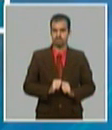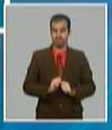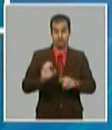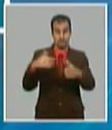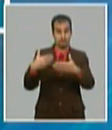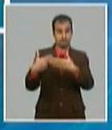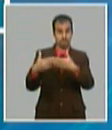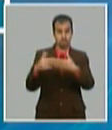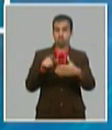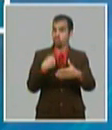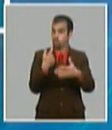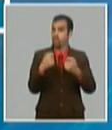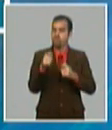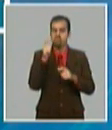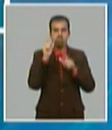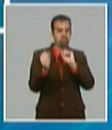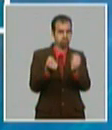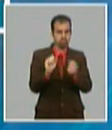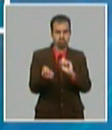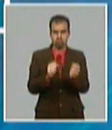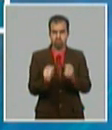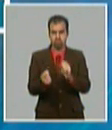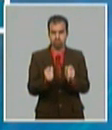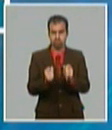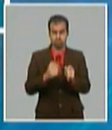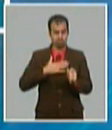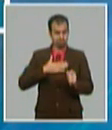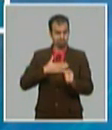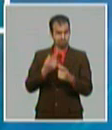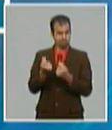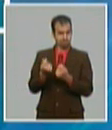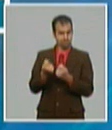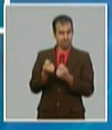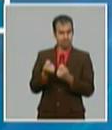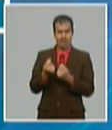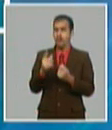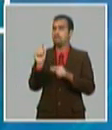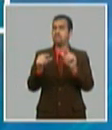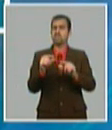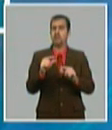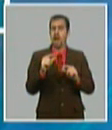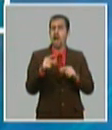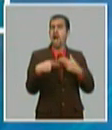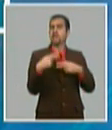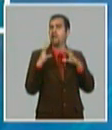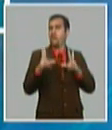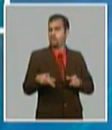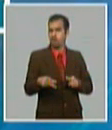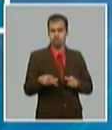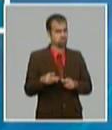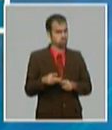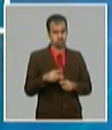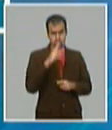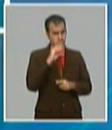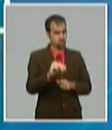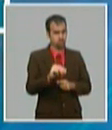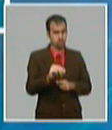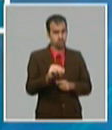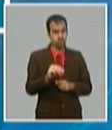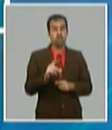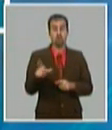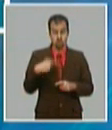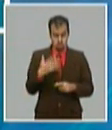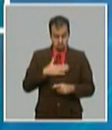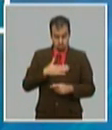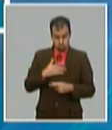seguimiento que la autonomía no viene acompañada de que cada cual haga lo que quiera la autonomía también significa cumplir